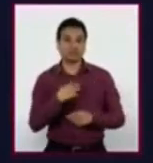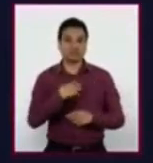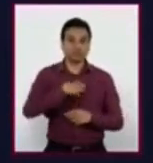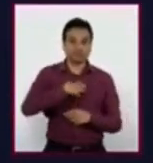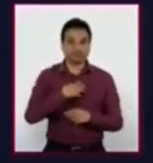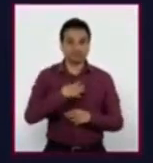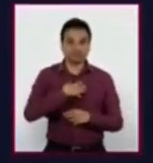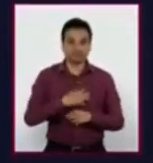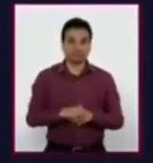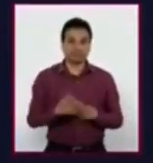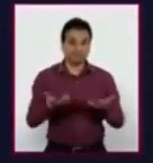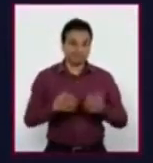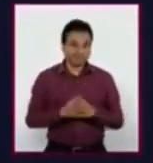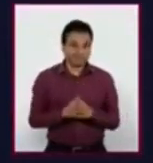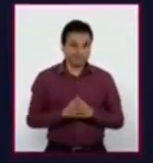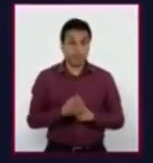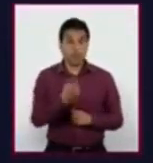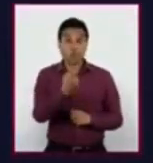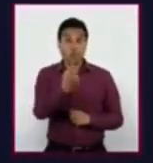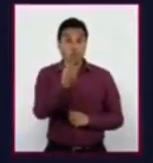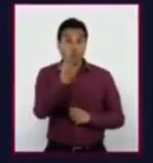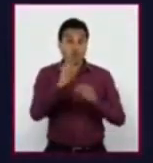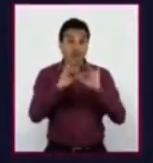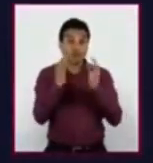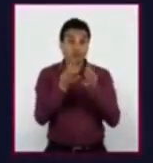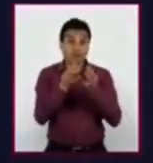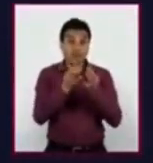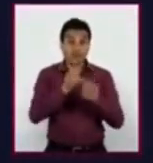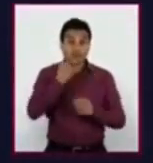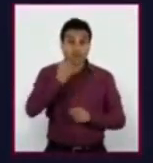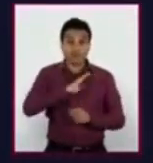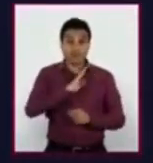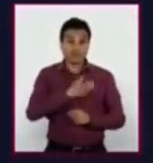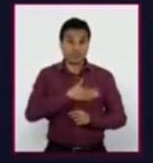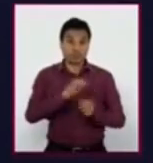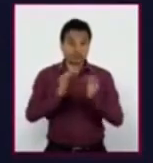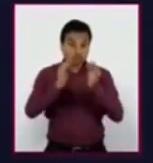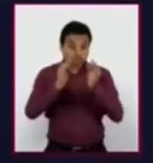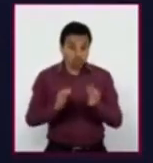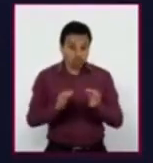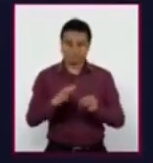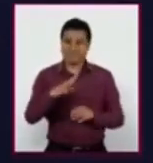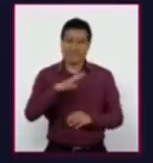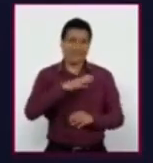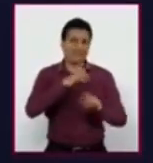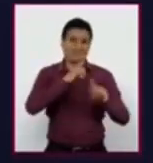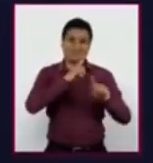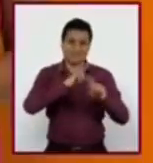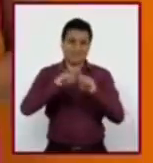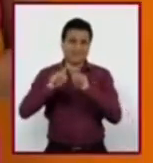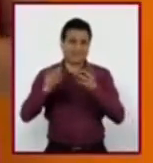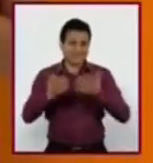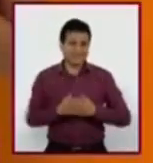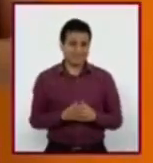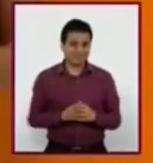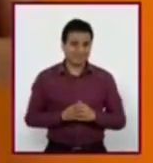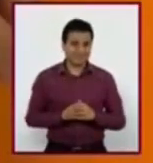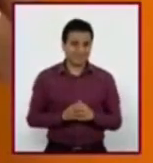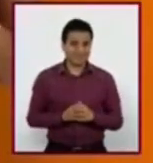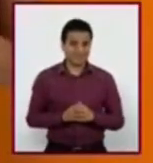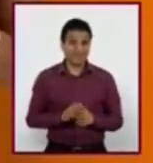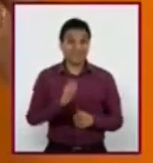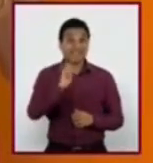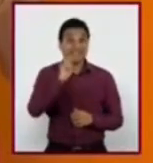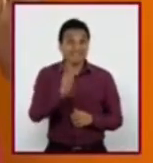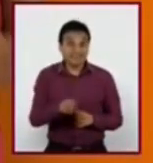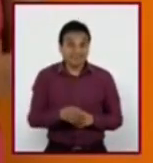maravilloso que no exista una sola manera de hablar el español, sino que exista un número enorme de ellas. Esto nos